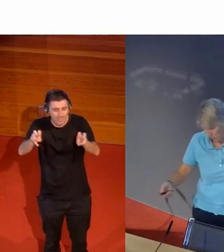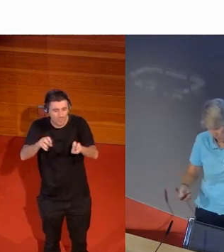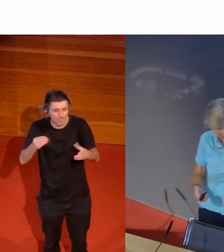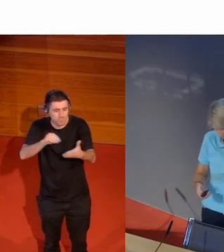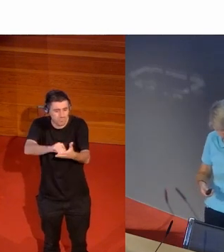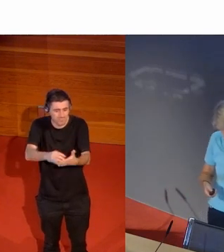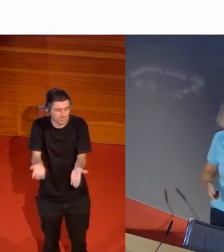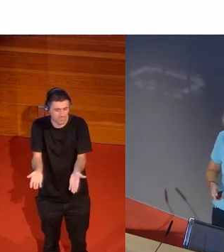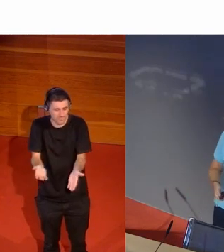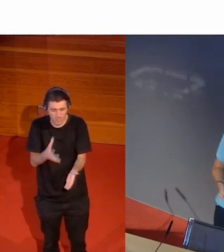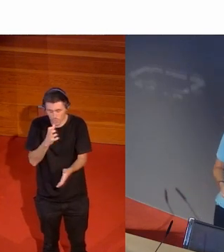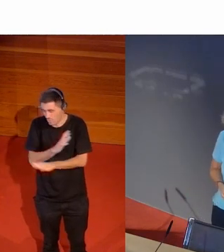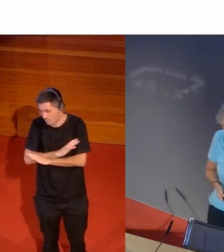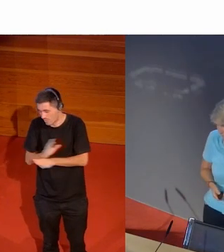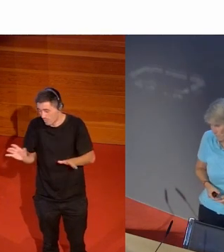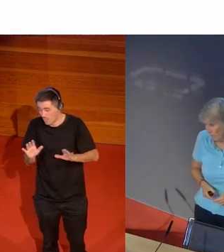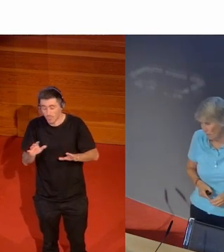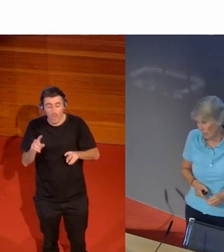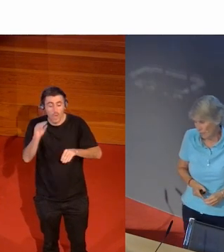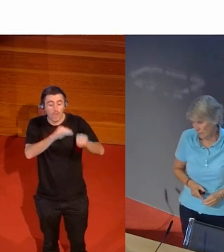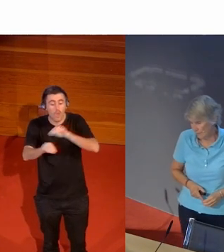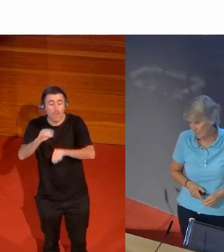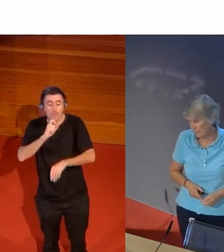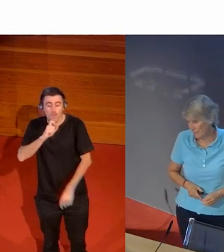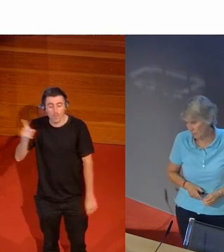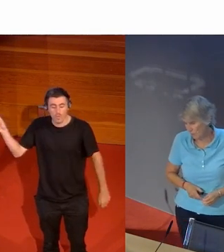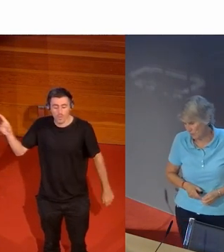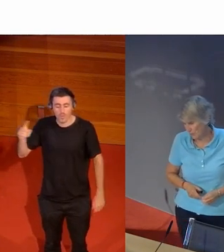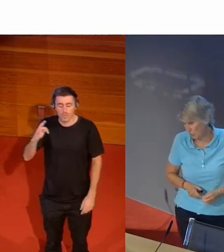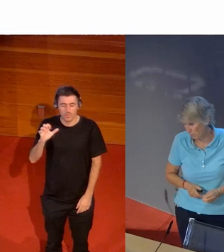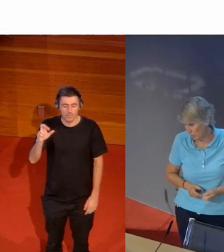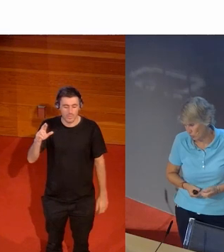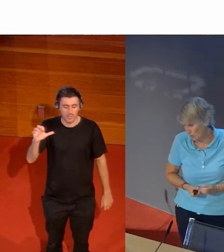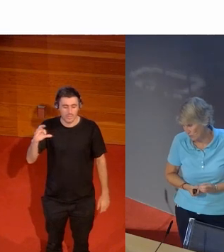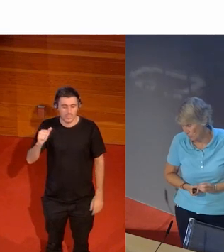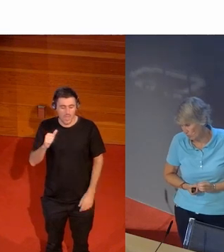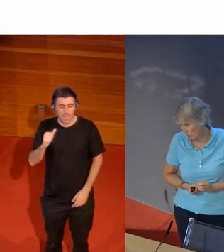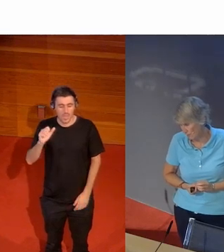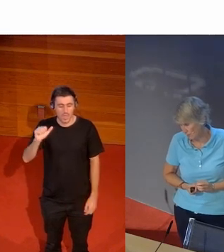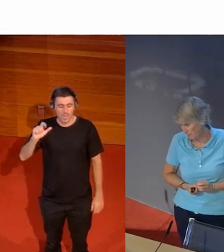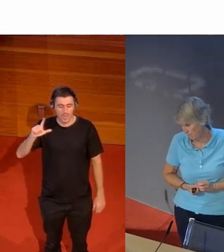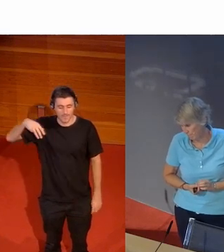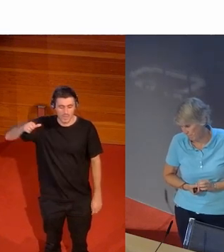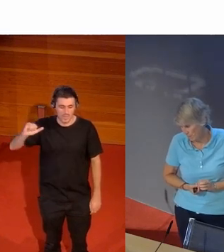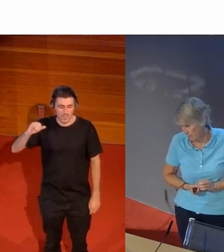pero bueno la rectificación es esa Teresa Almeida una portera sin complejos esto